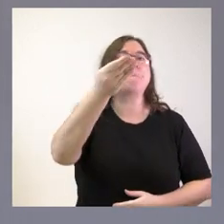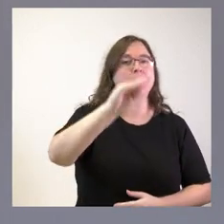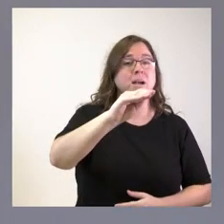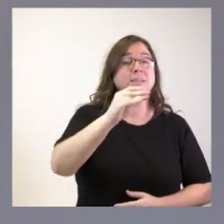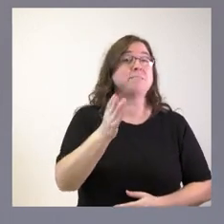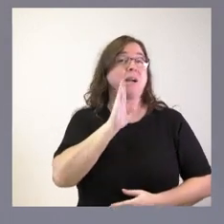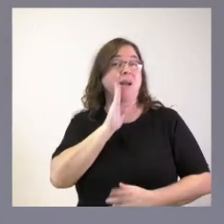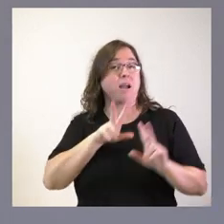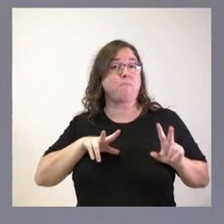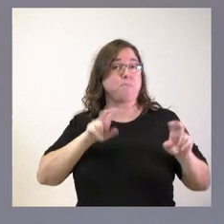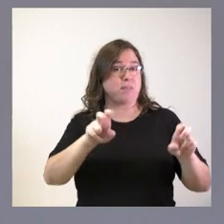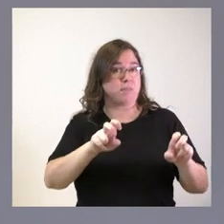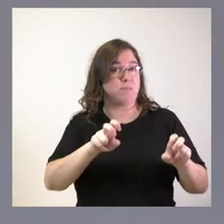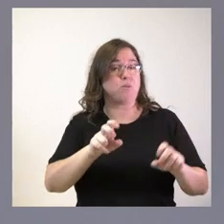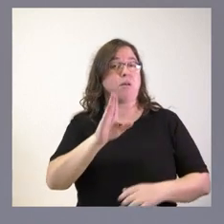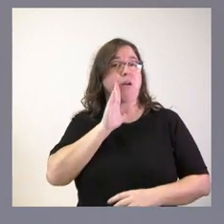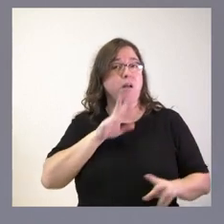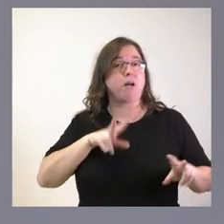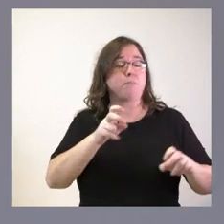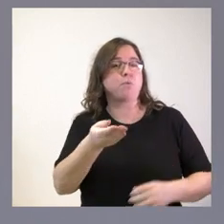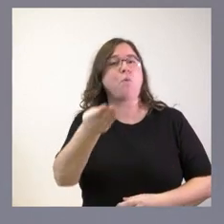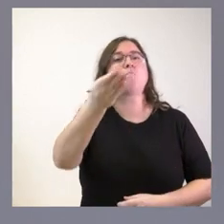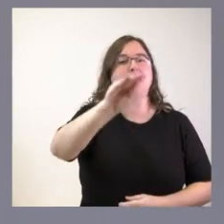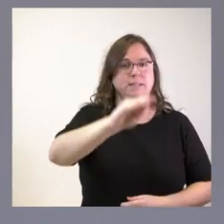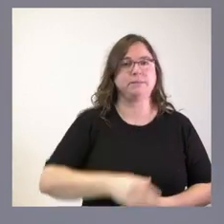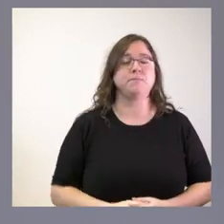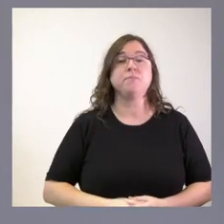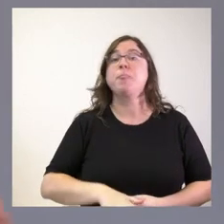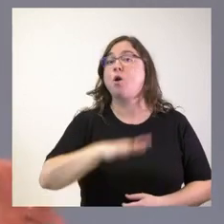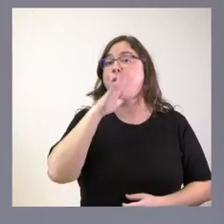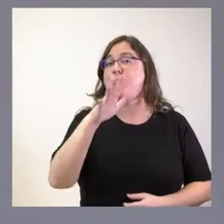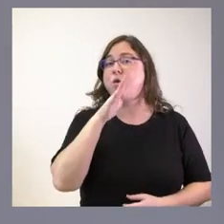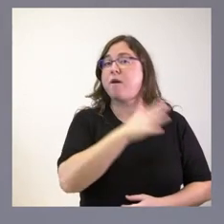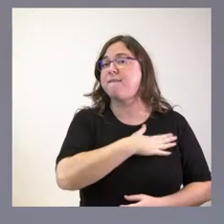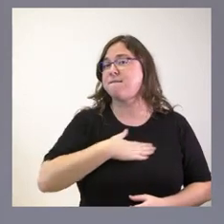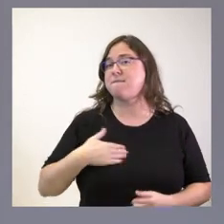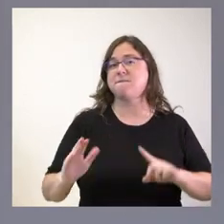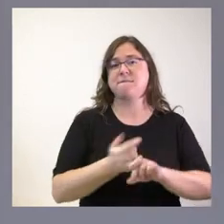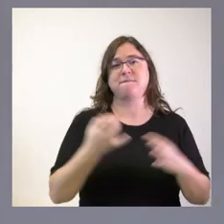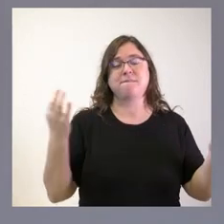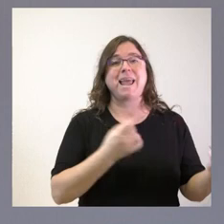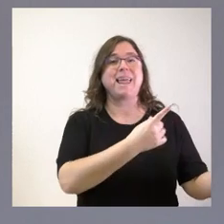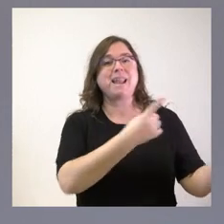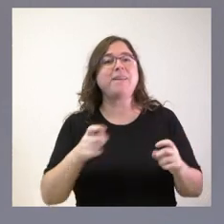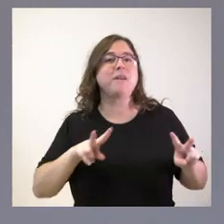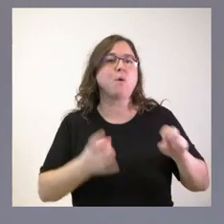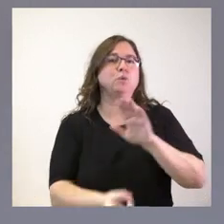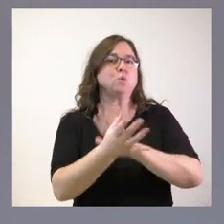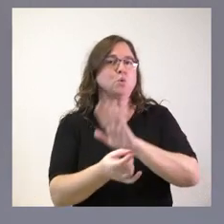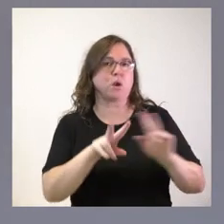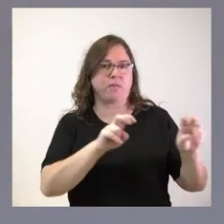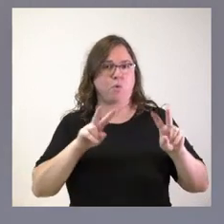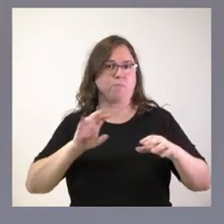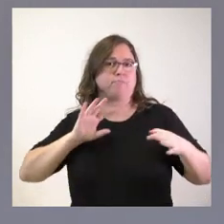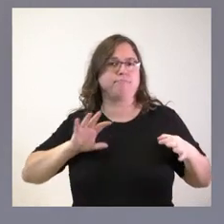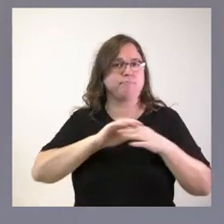lo inicialmente acordado, sobre lo inicialmente aprobado y considerado. Con eso, ¿qué es lo que se pretende? Pues atender a las necesidades nuevas que han surgido en relación